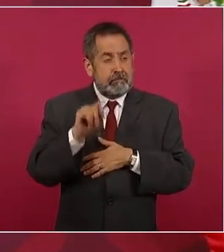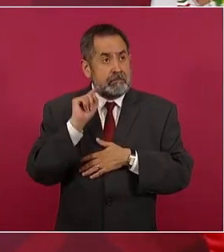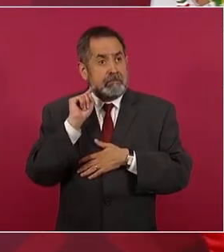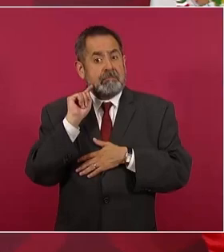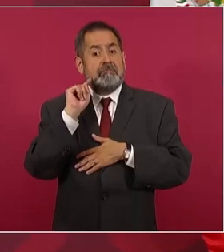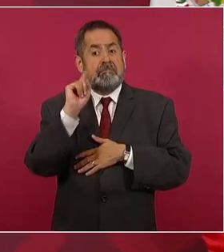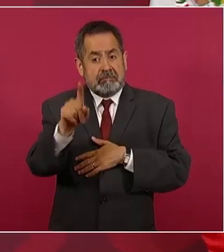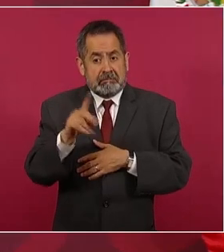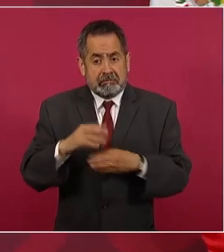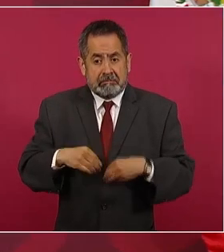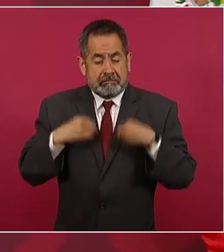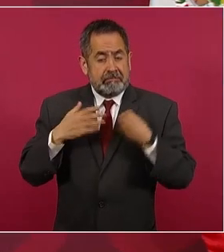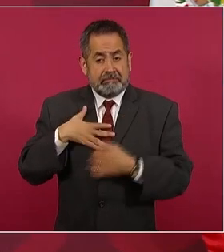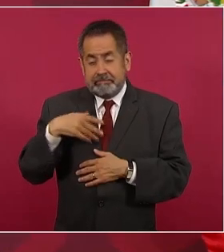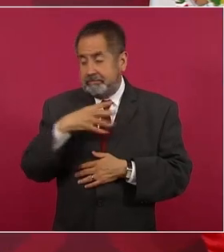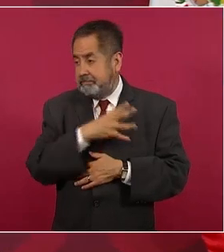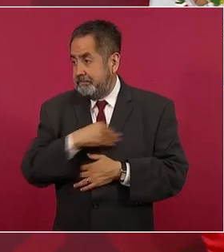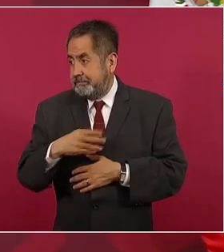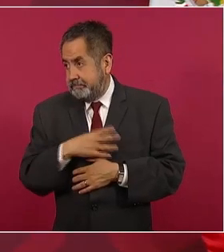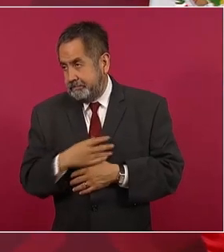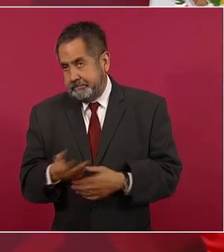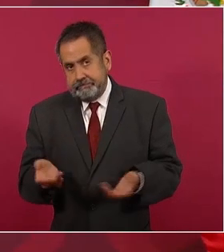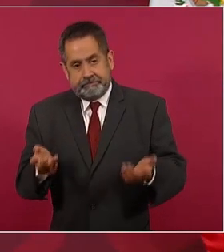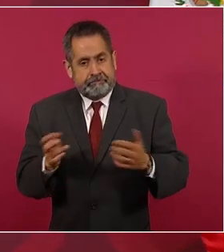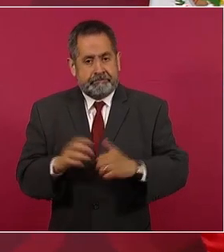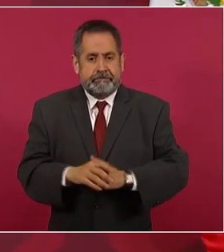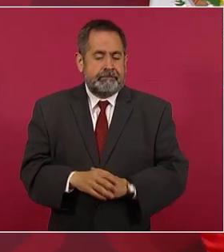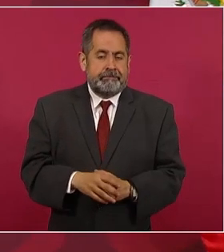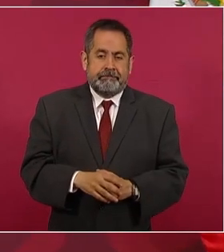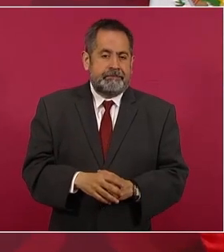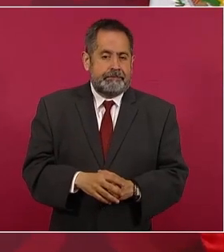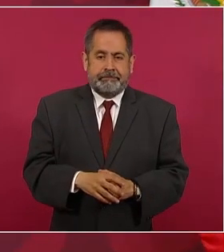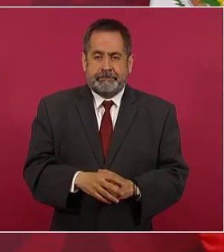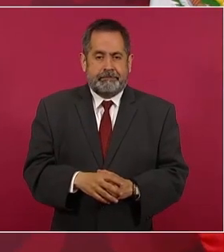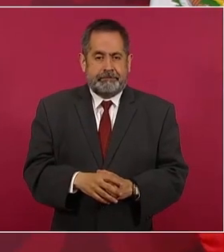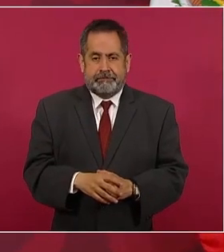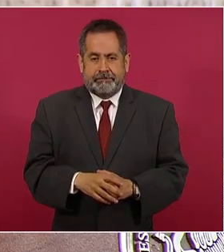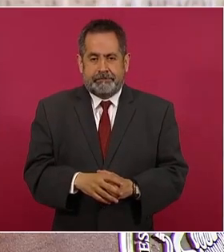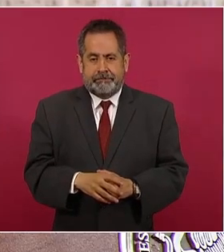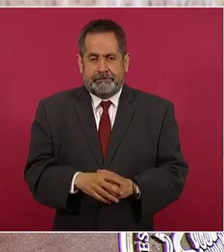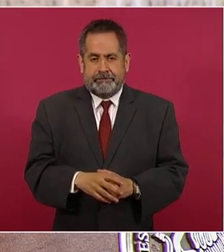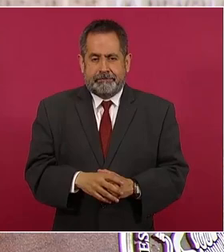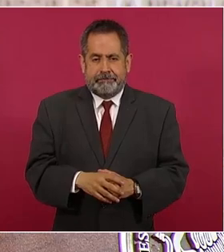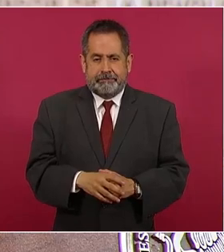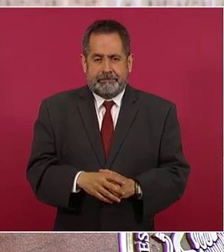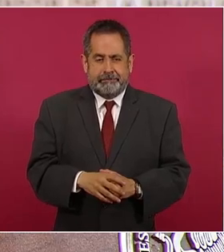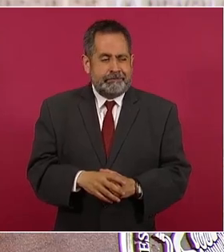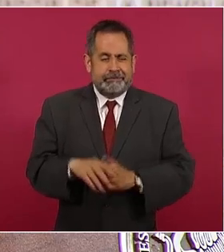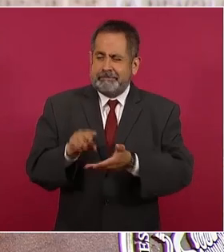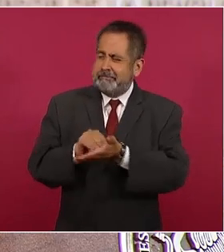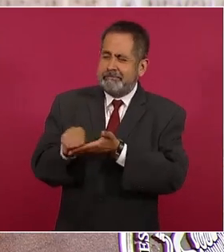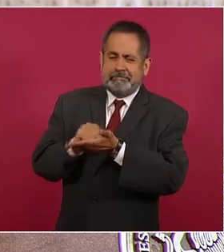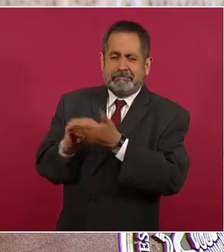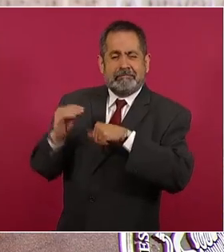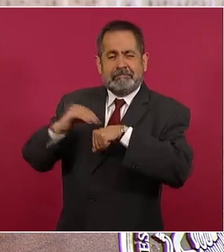calumniando,